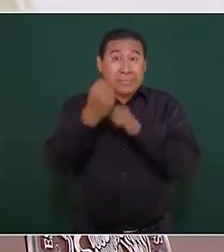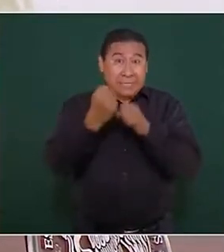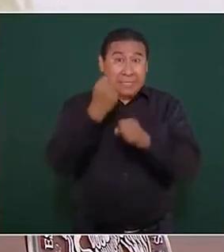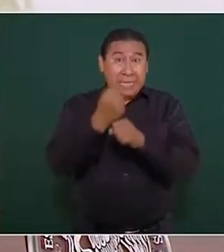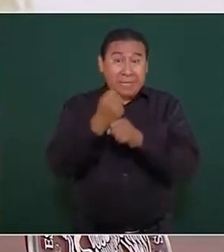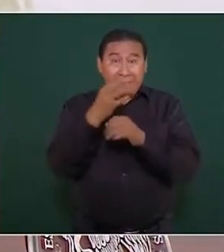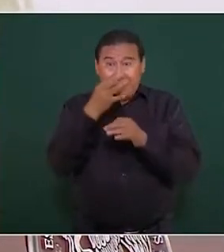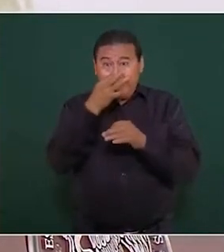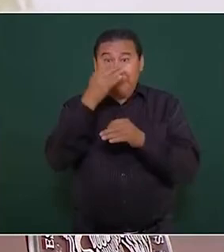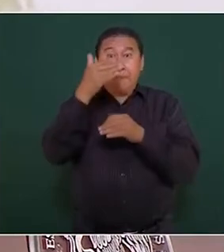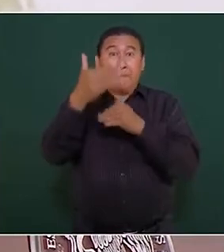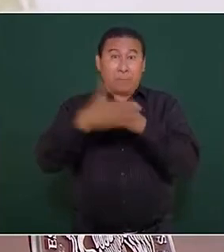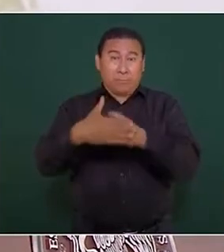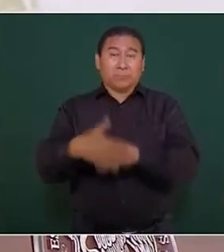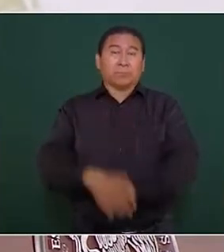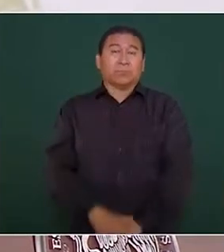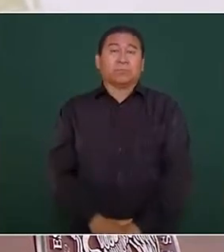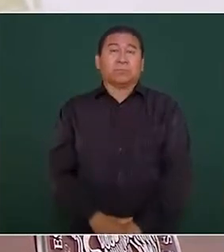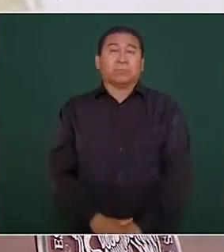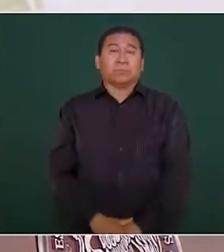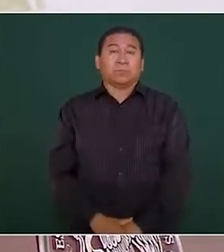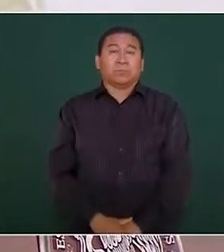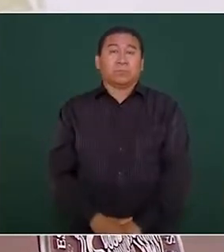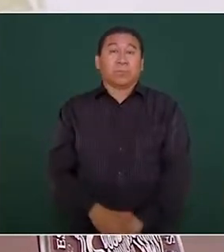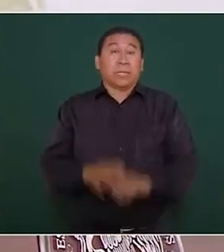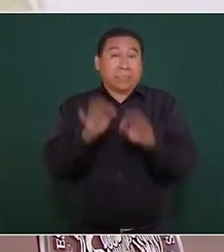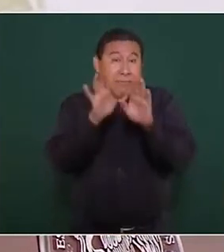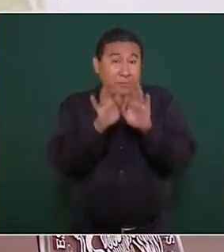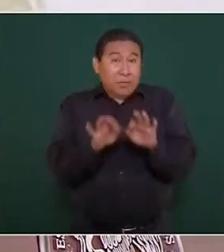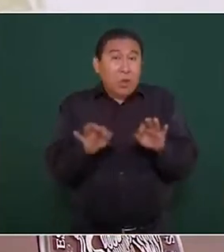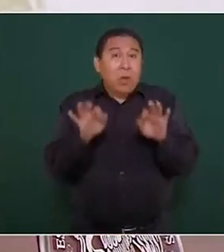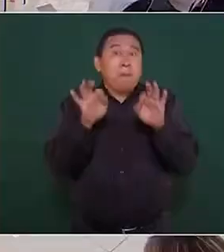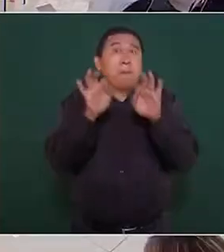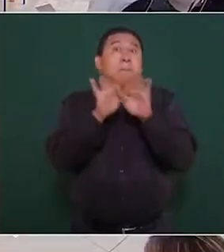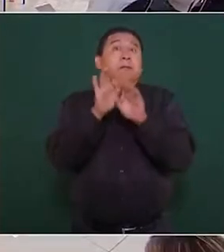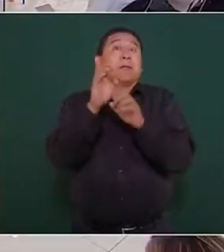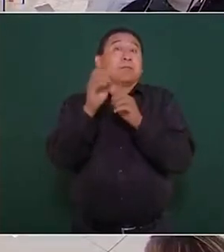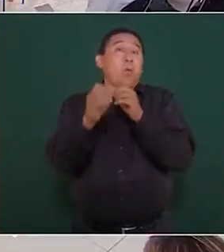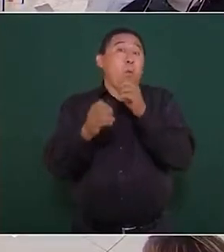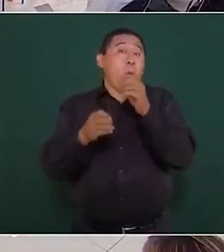próximo esta importante obra.